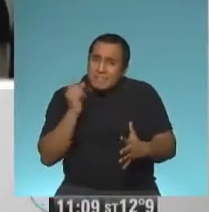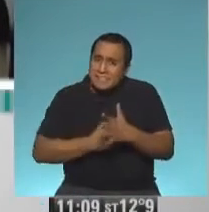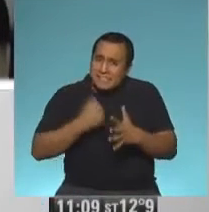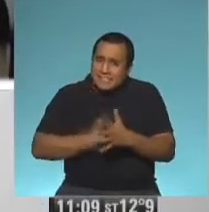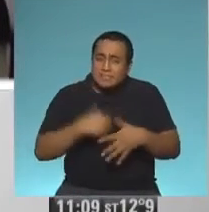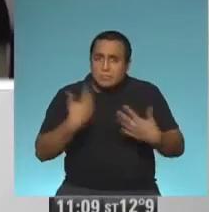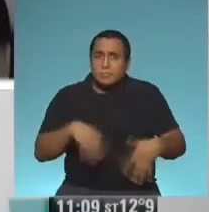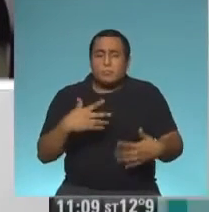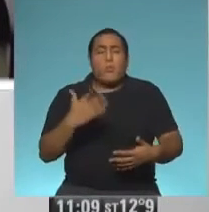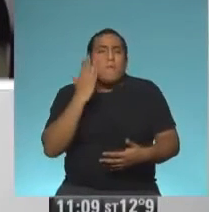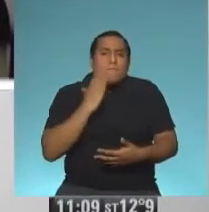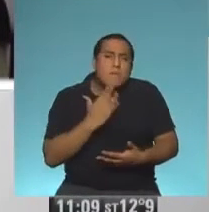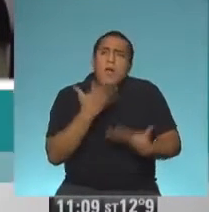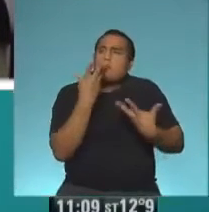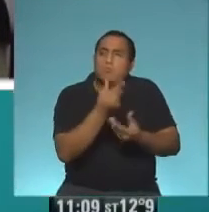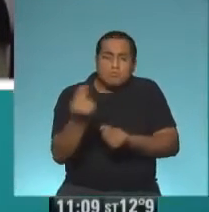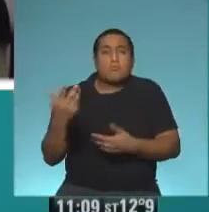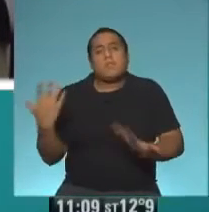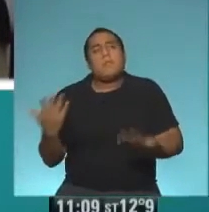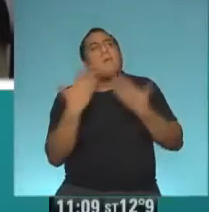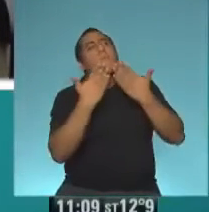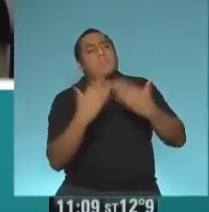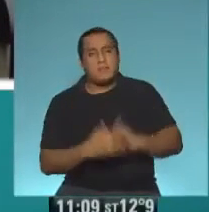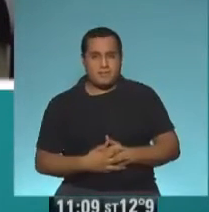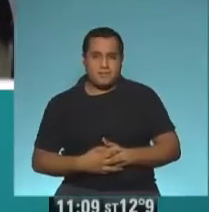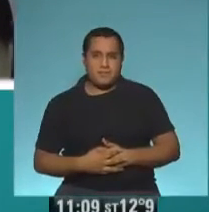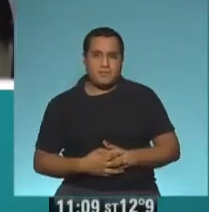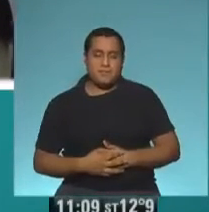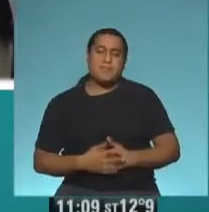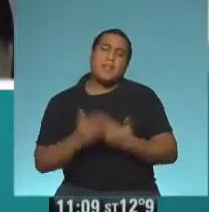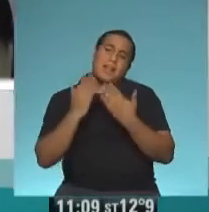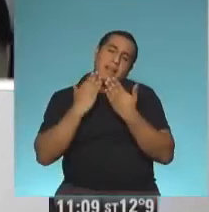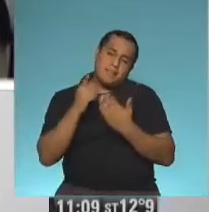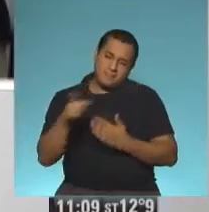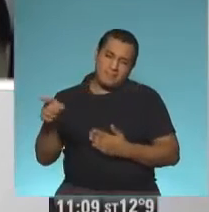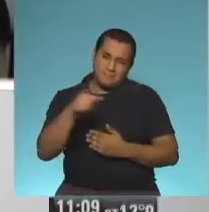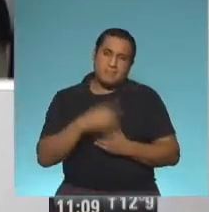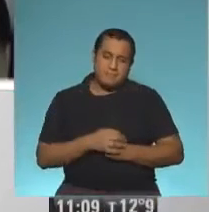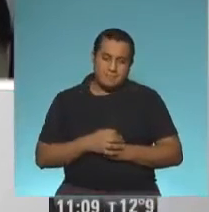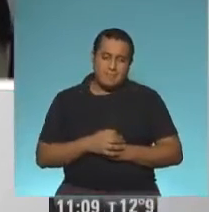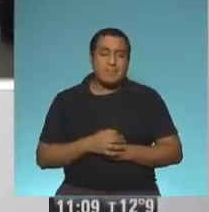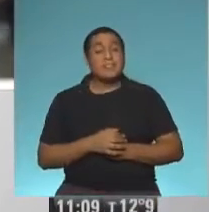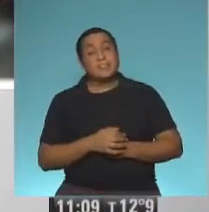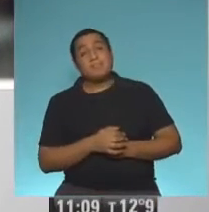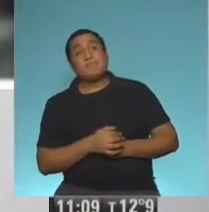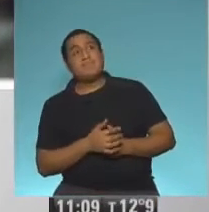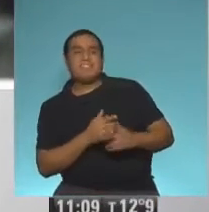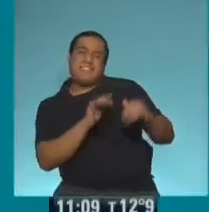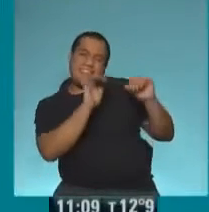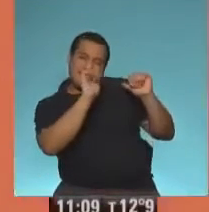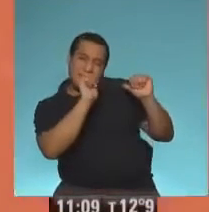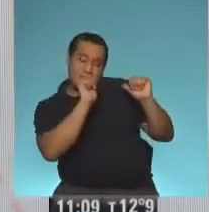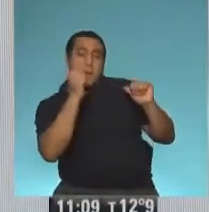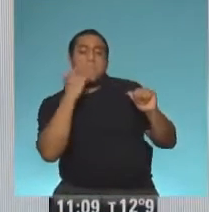que es ser solidarios ante todo. Muchas gracias. Gracias a ustedes. Y vamos a compartir para despedirlo,